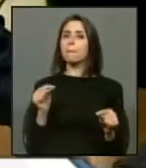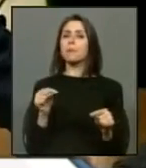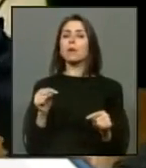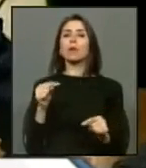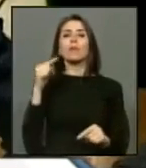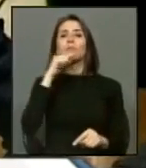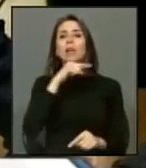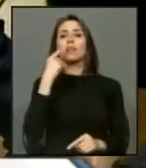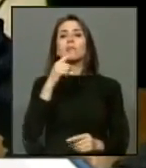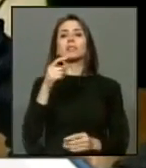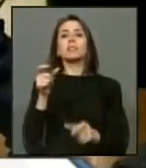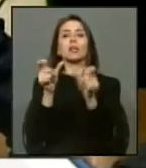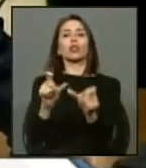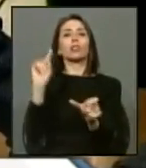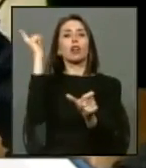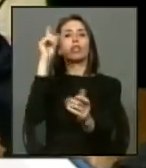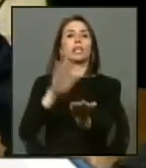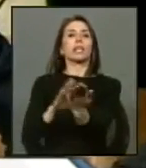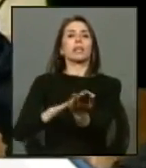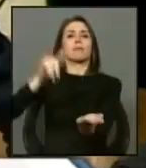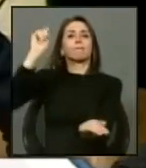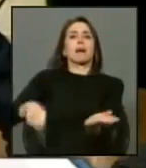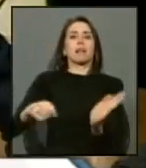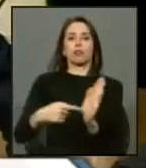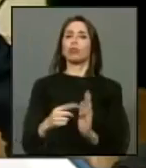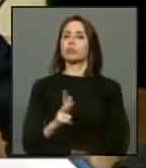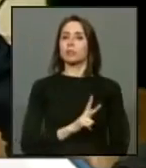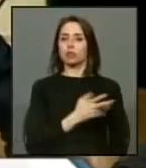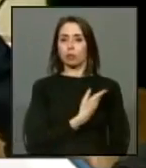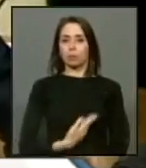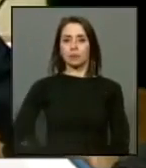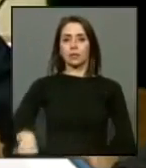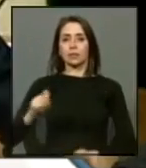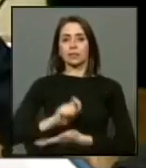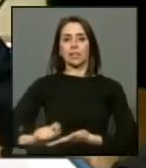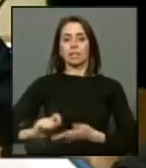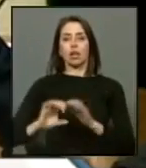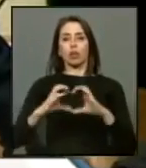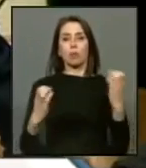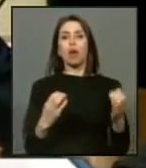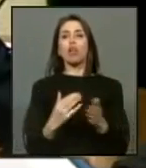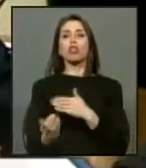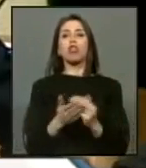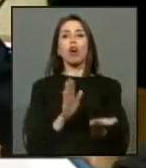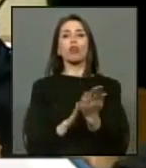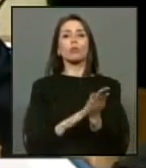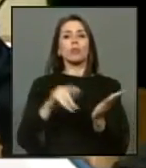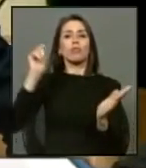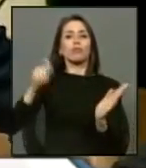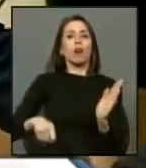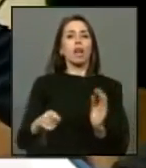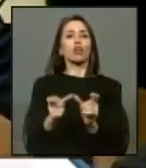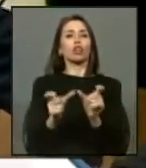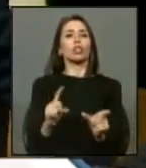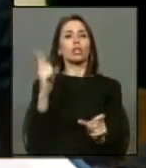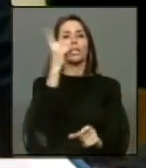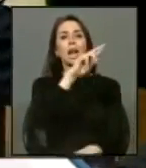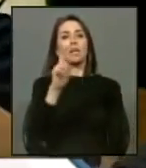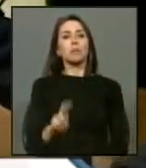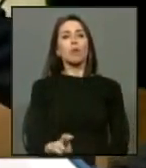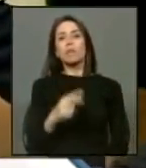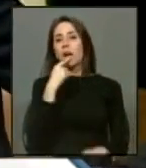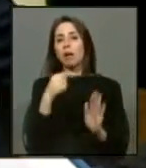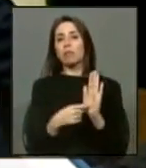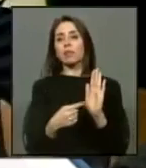dictamen de la Contraloría señor presidente señor secretario de la corporación quisiera saber dónde está el dictamen de la Contraloría que dice